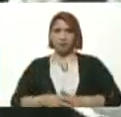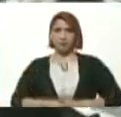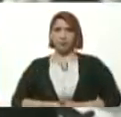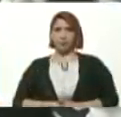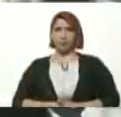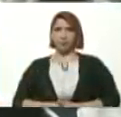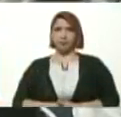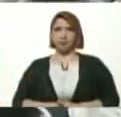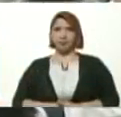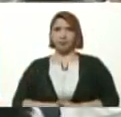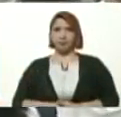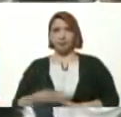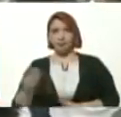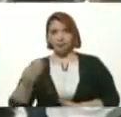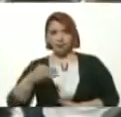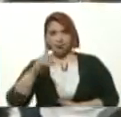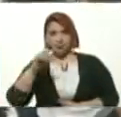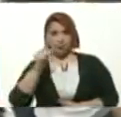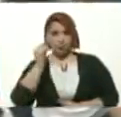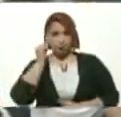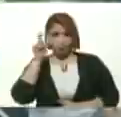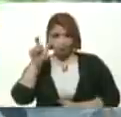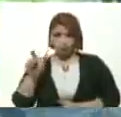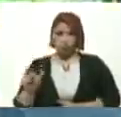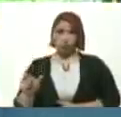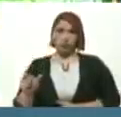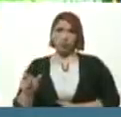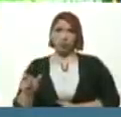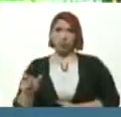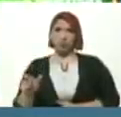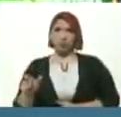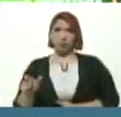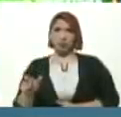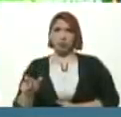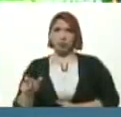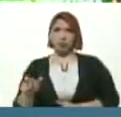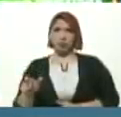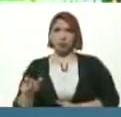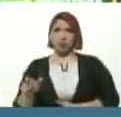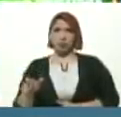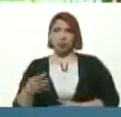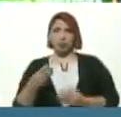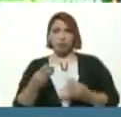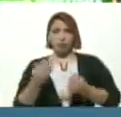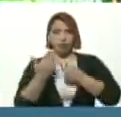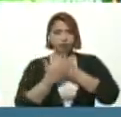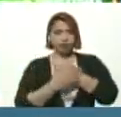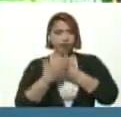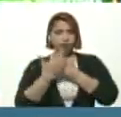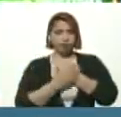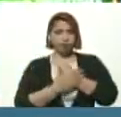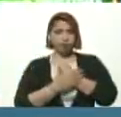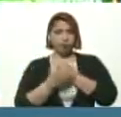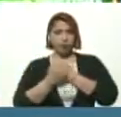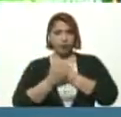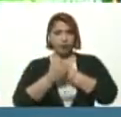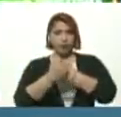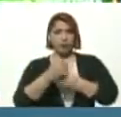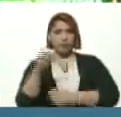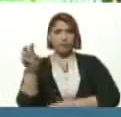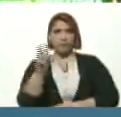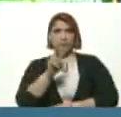Y además Una mujer Muy apreciada Valorada Y querida En Venezuela